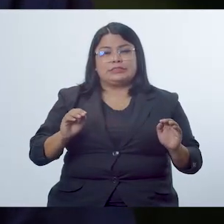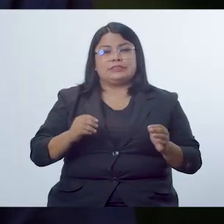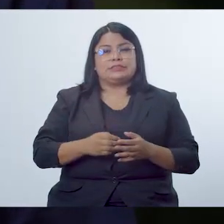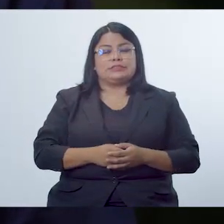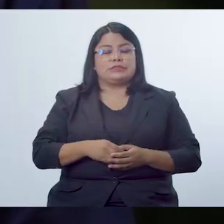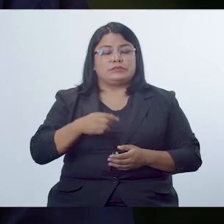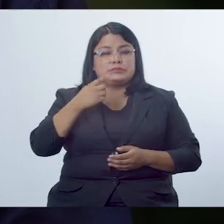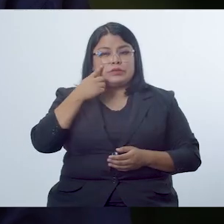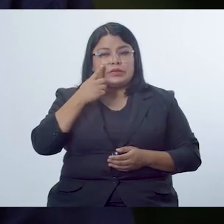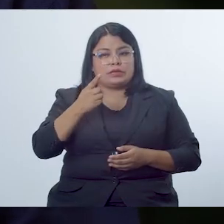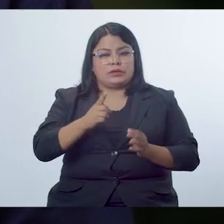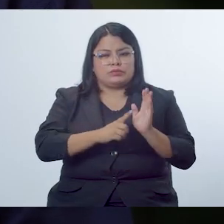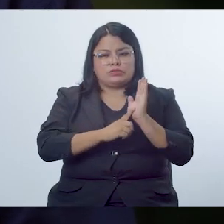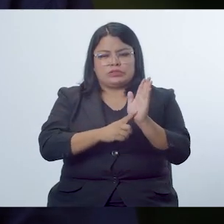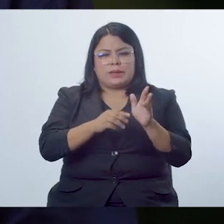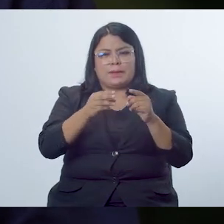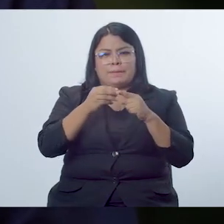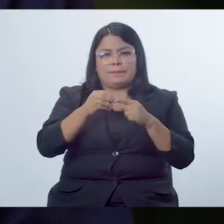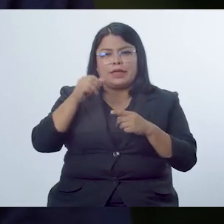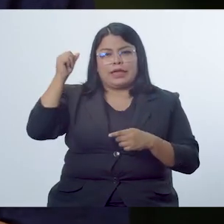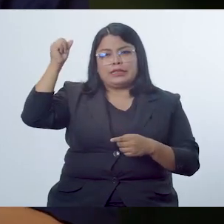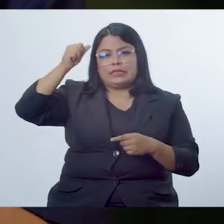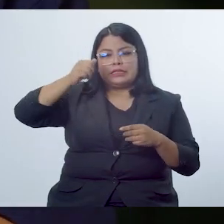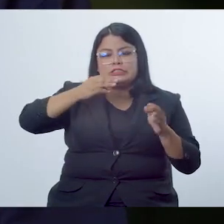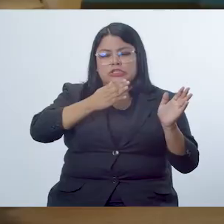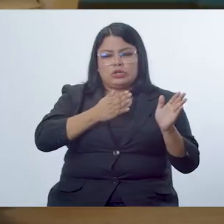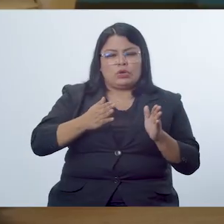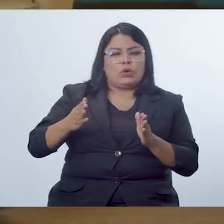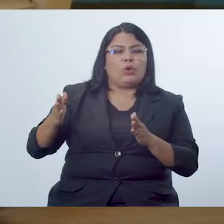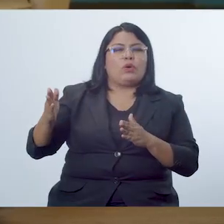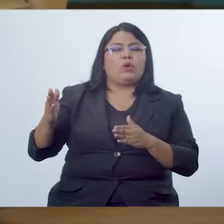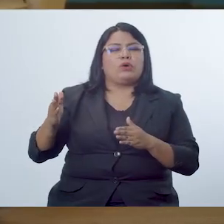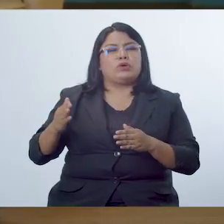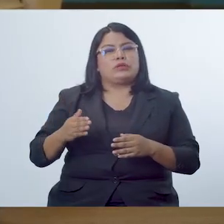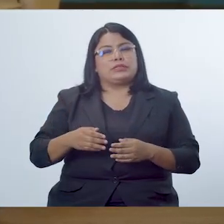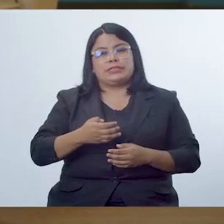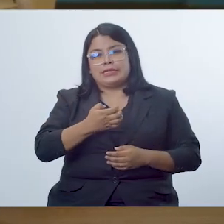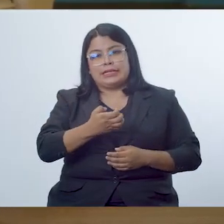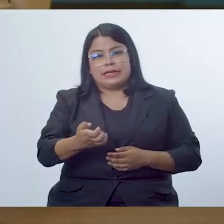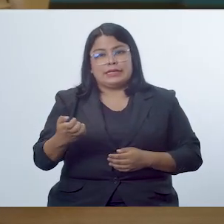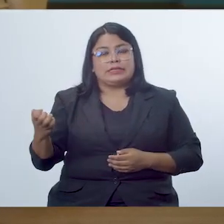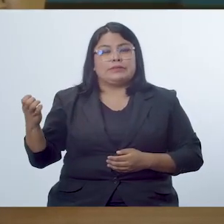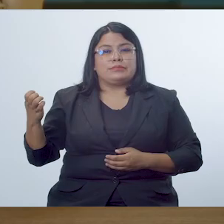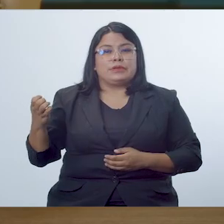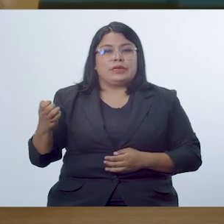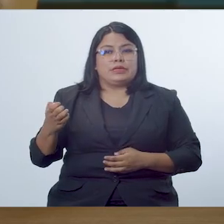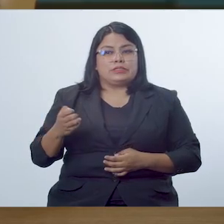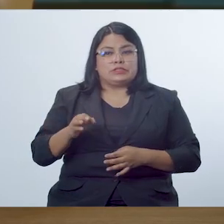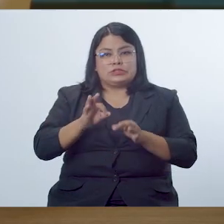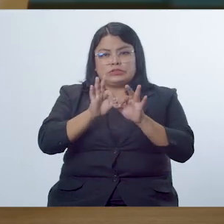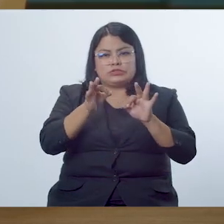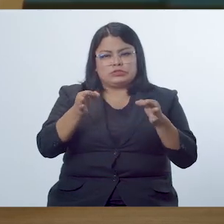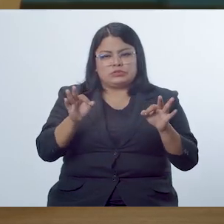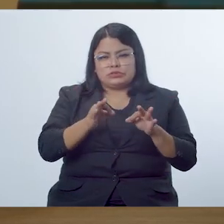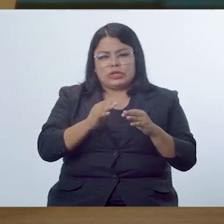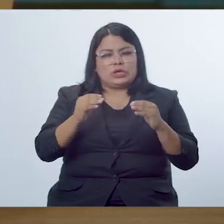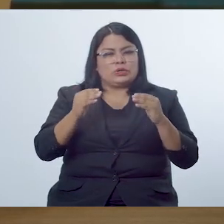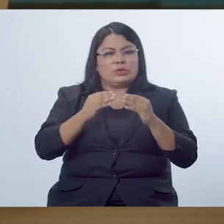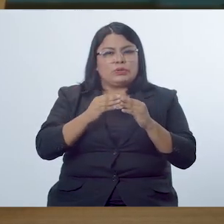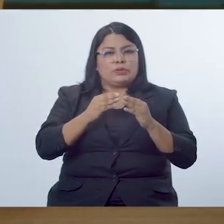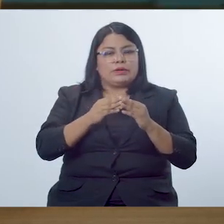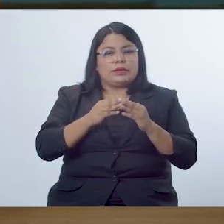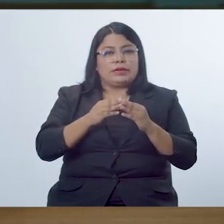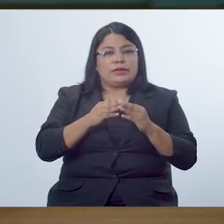mitos. Algunas muestras específicas, haciendo análisis de la estructura, de elementos, para textuales también, por